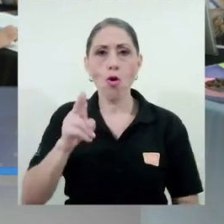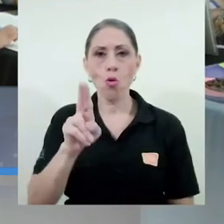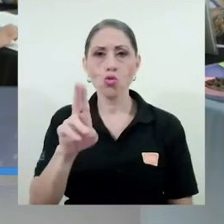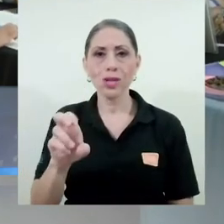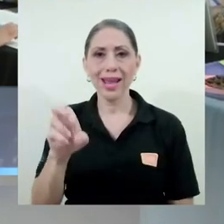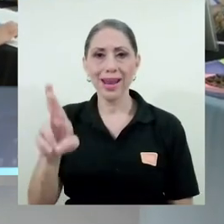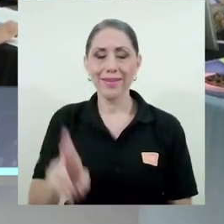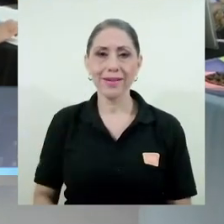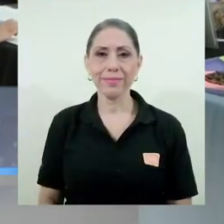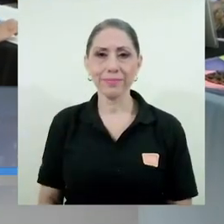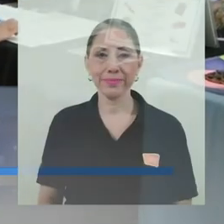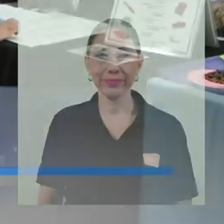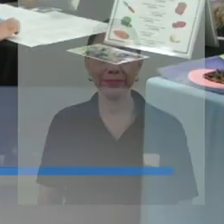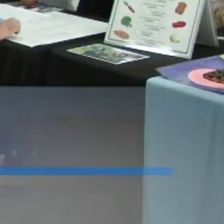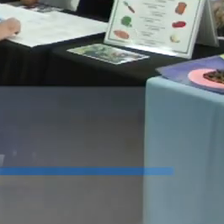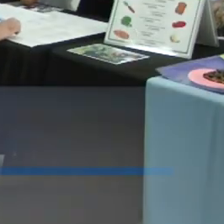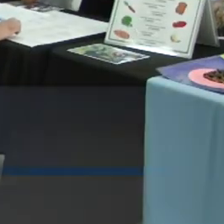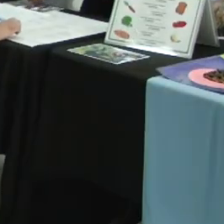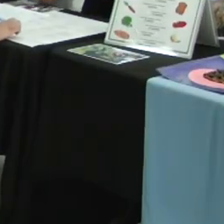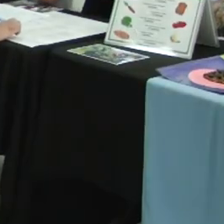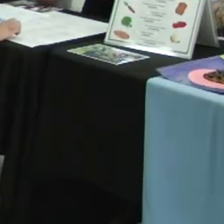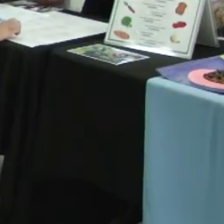UCR. ¡Gracias!